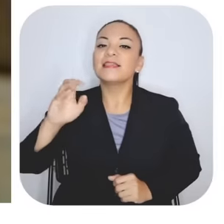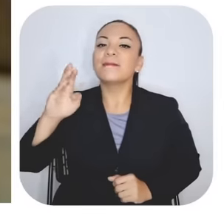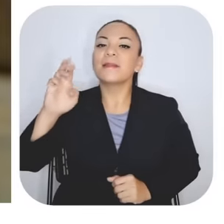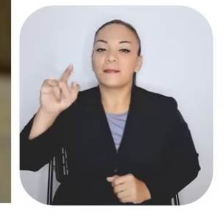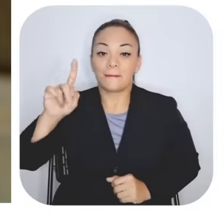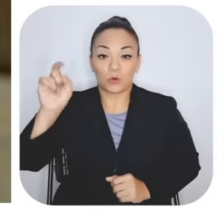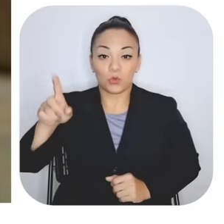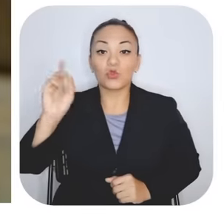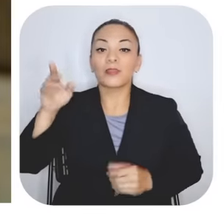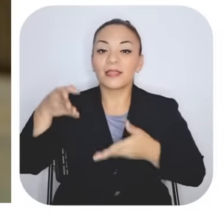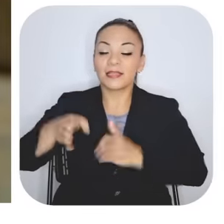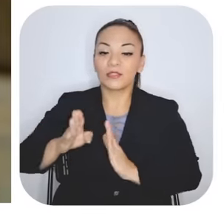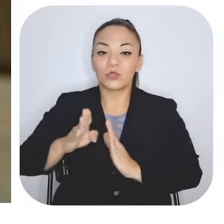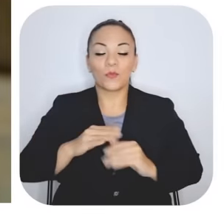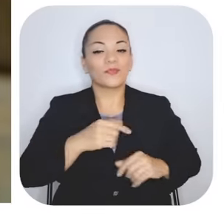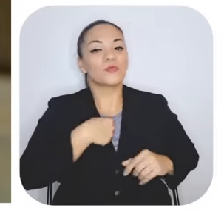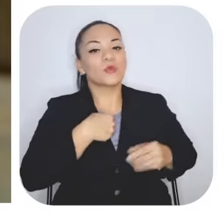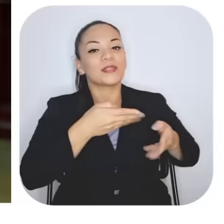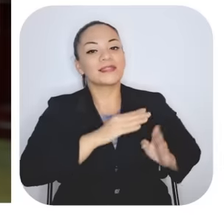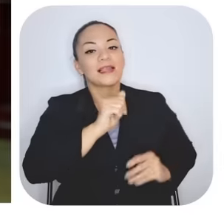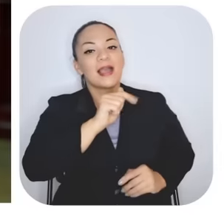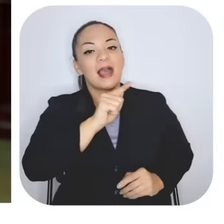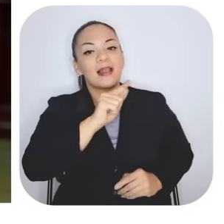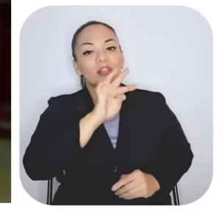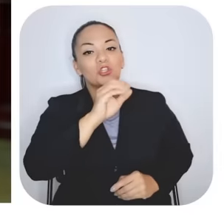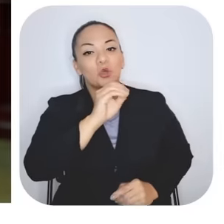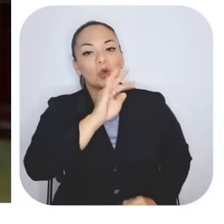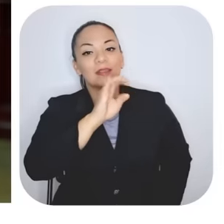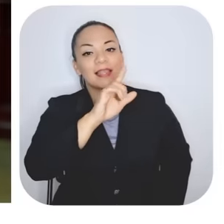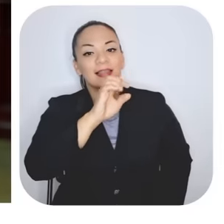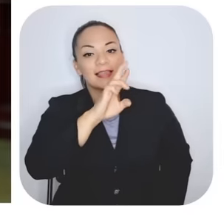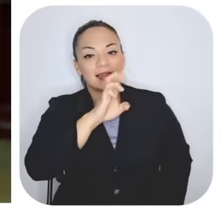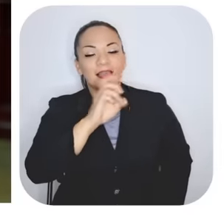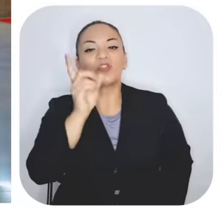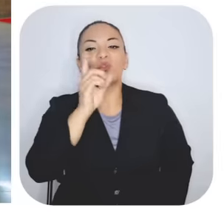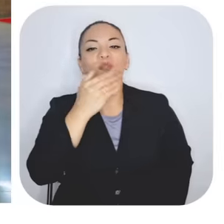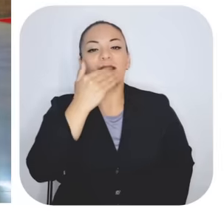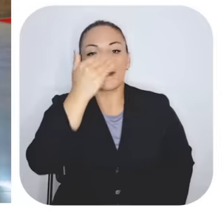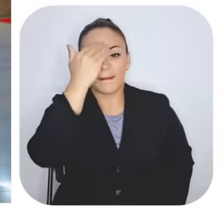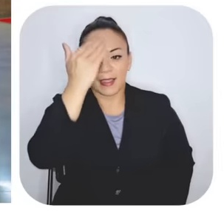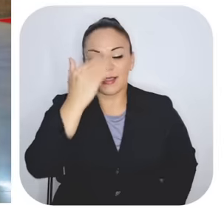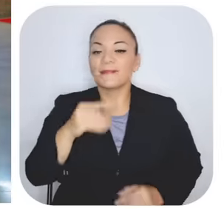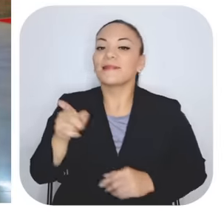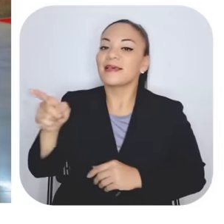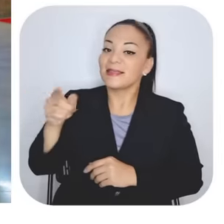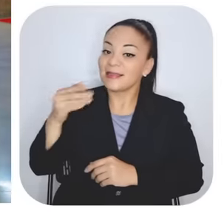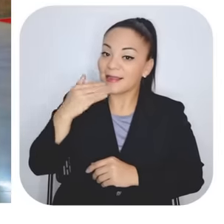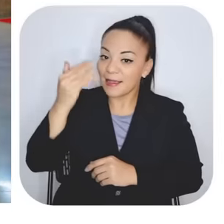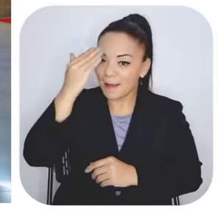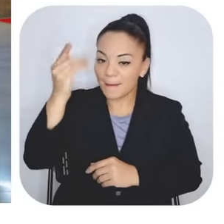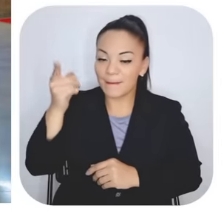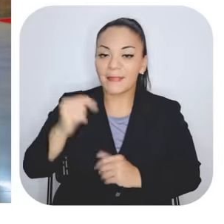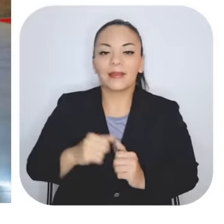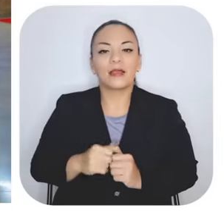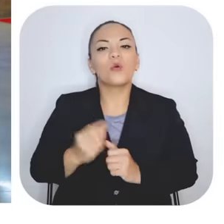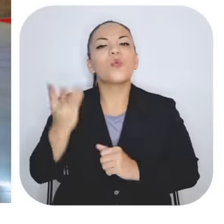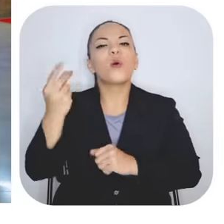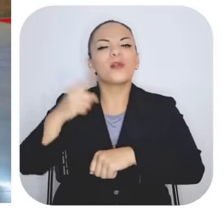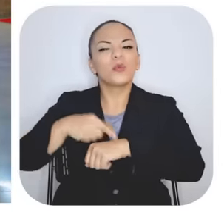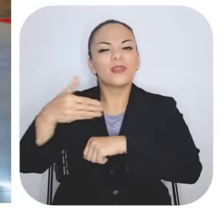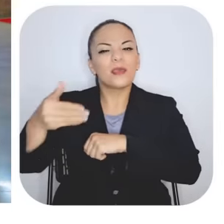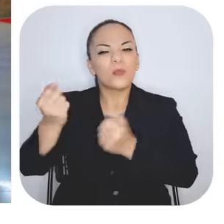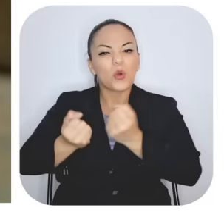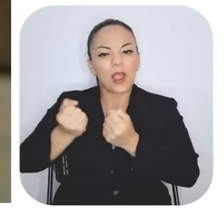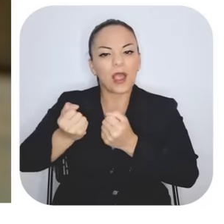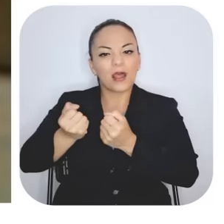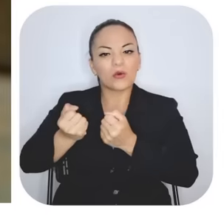nació usted? En Alto Telire. Alto Telire, en Talamanca. Sí. ¿Cuánto se dura de donde lo deja el carro a uno